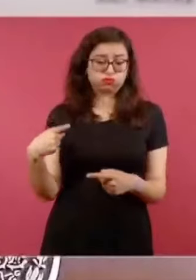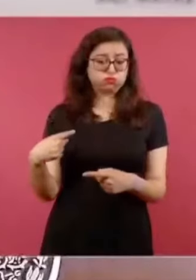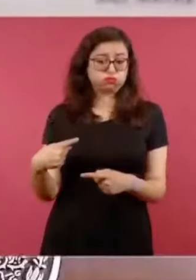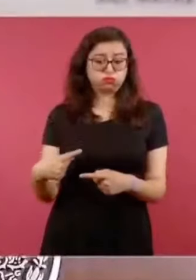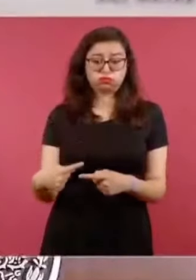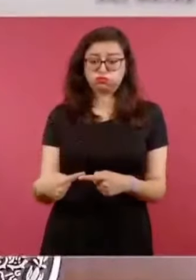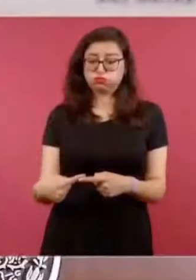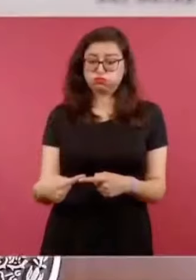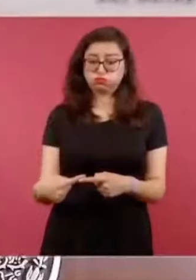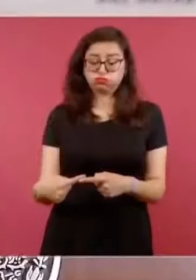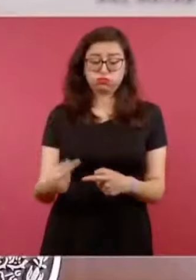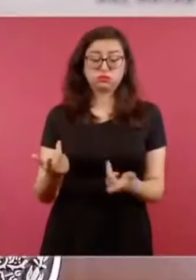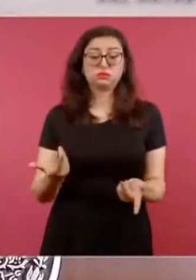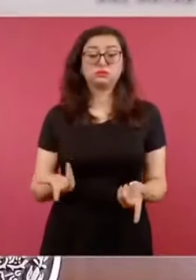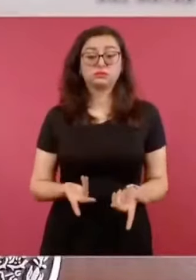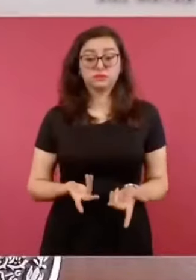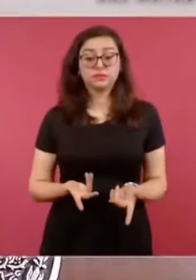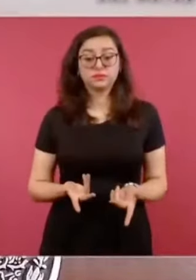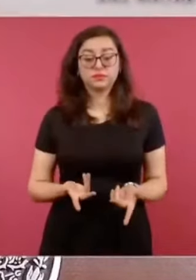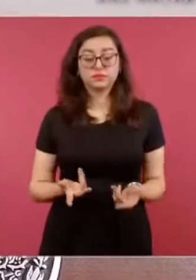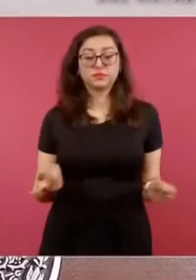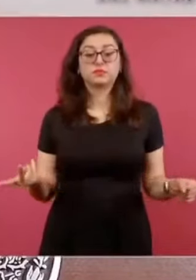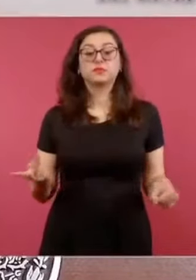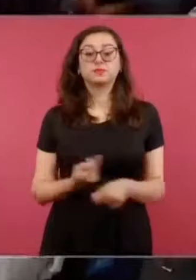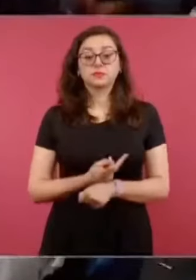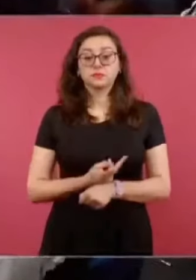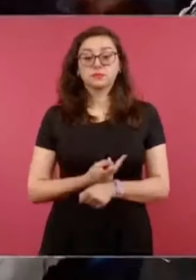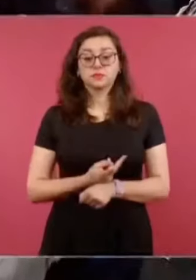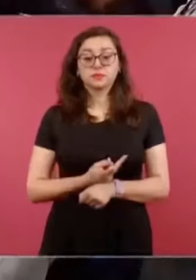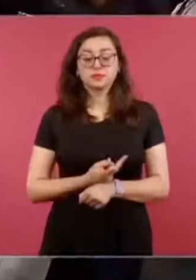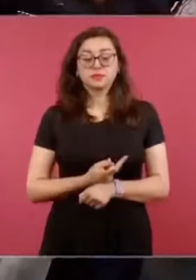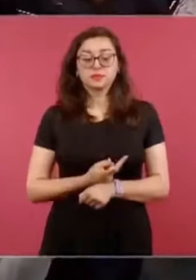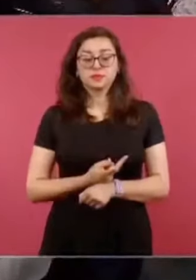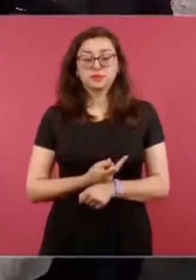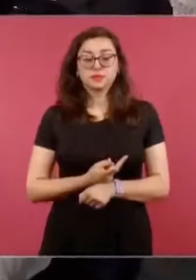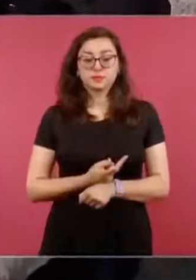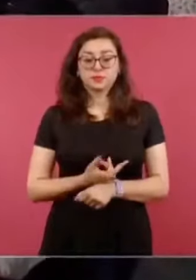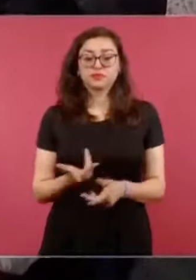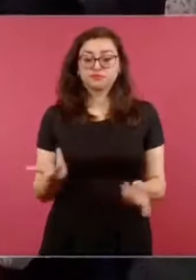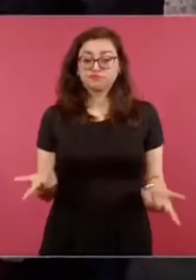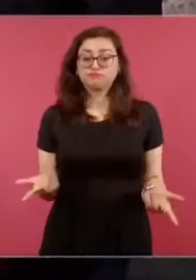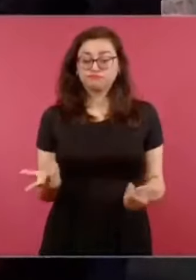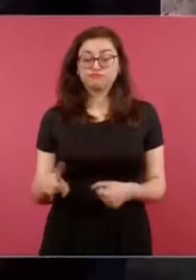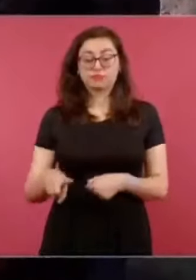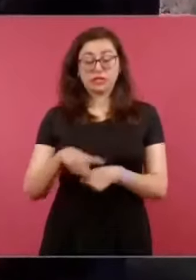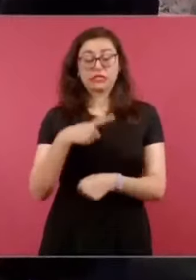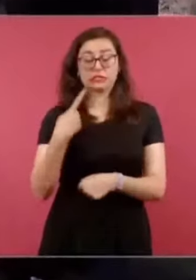Y eso nos afecta,